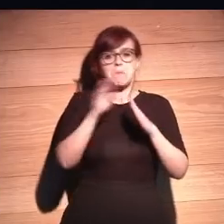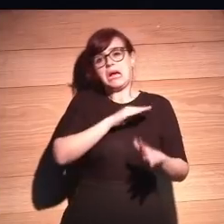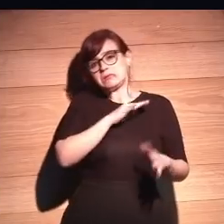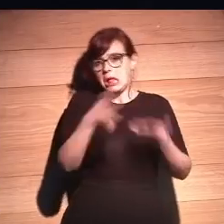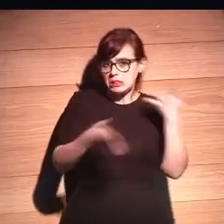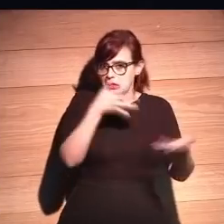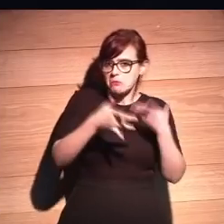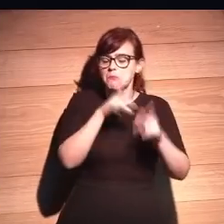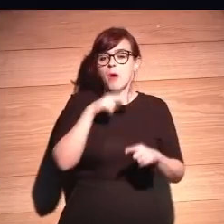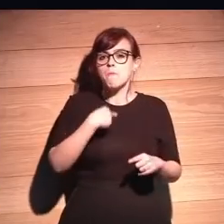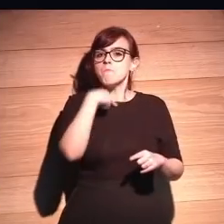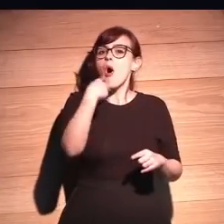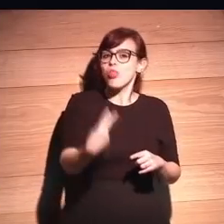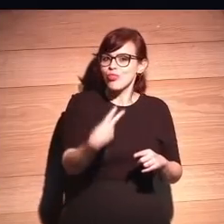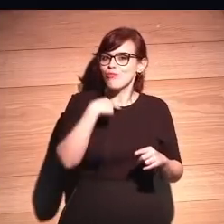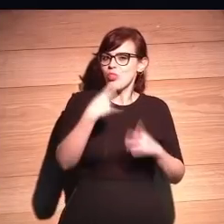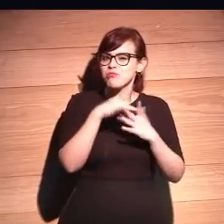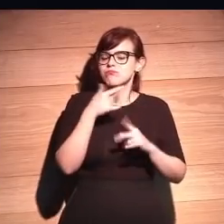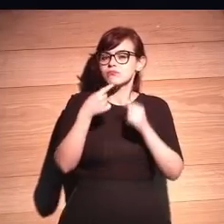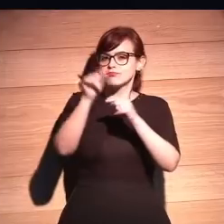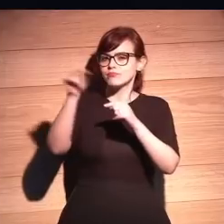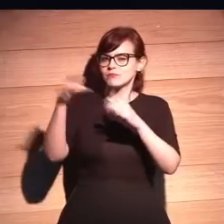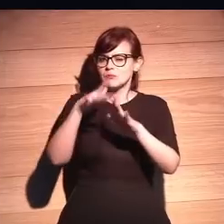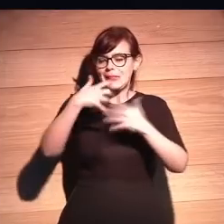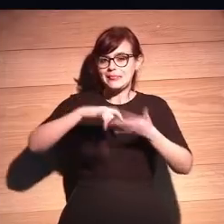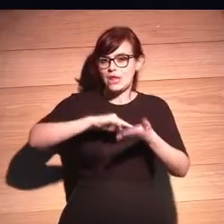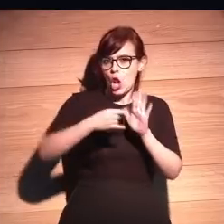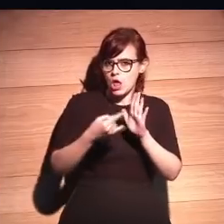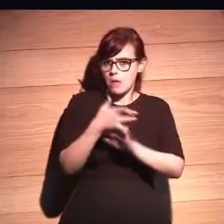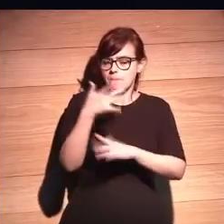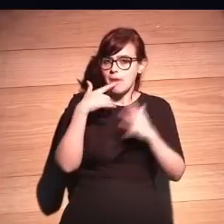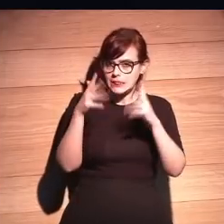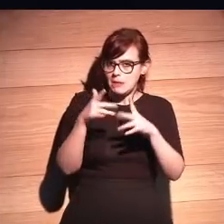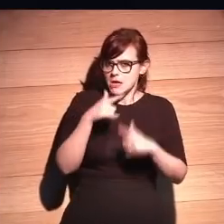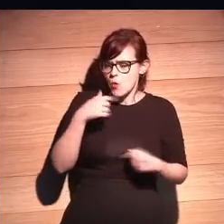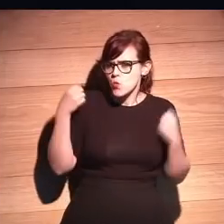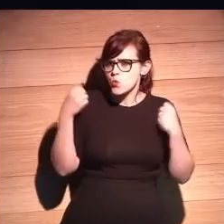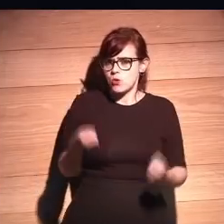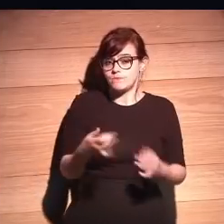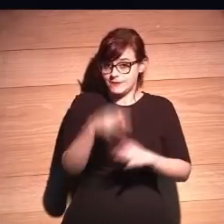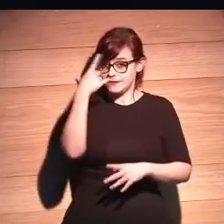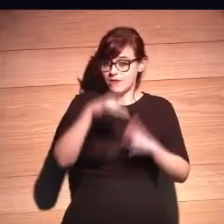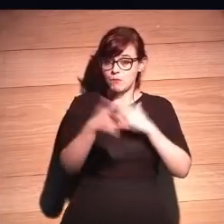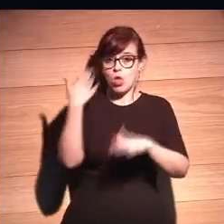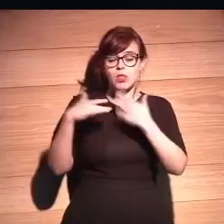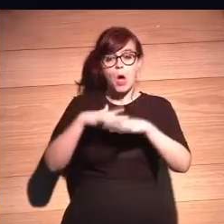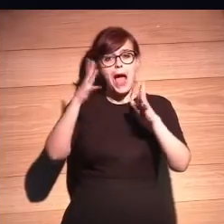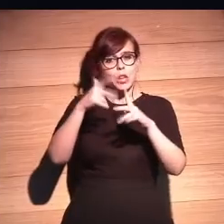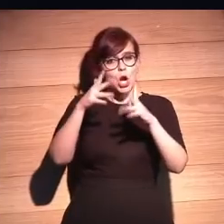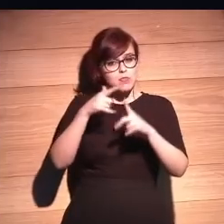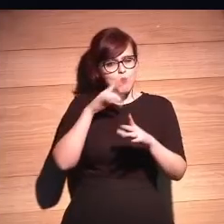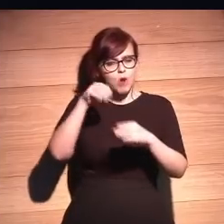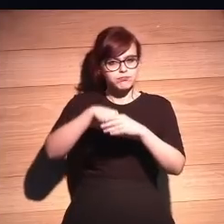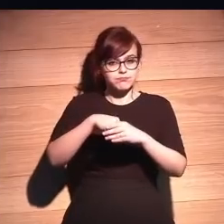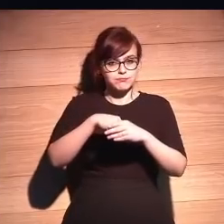con máquinas de Boltzmann, con tecnología que matemáticamente es potentísima, ¿eh? No os olvidéis que detrás hay un algoritmo ahí